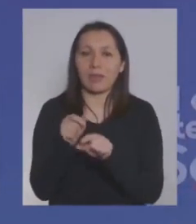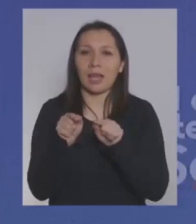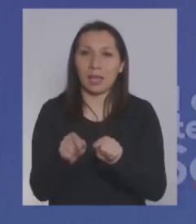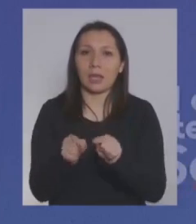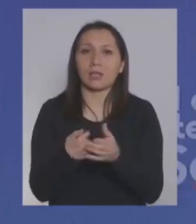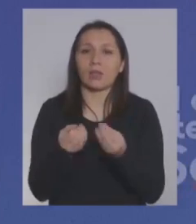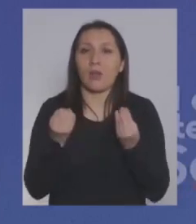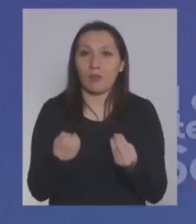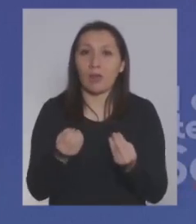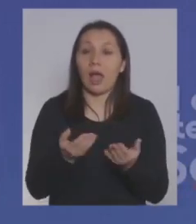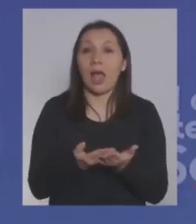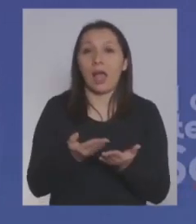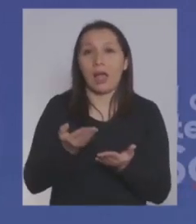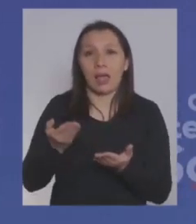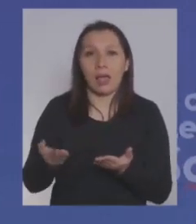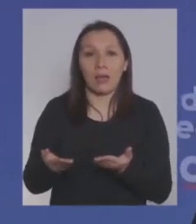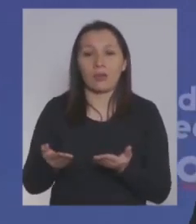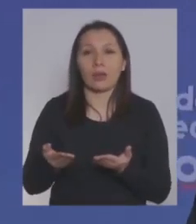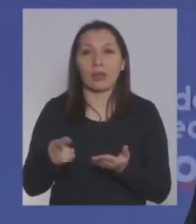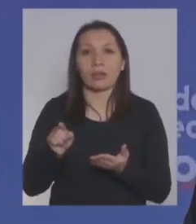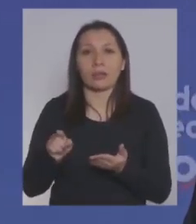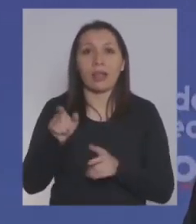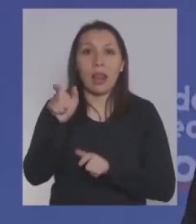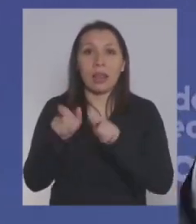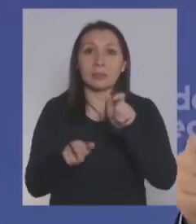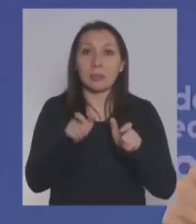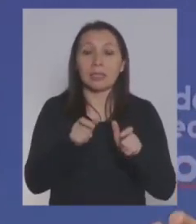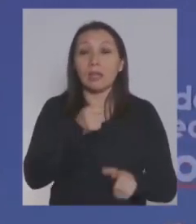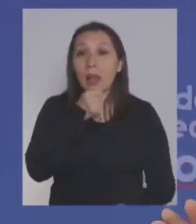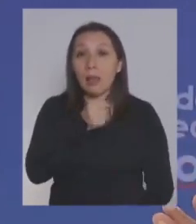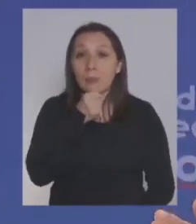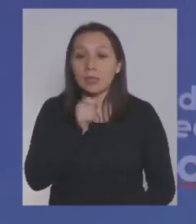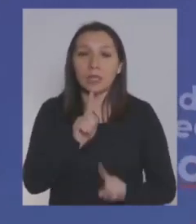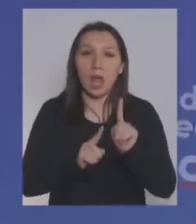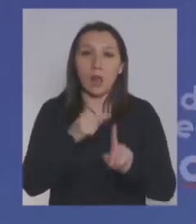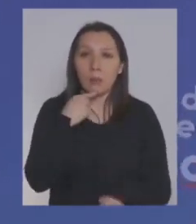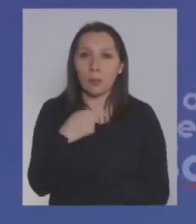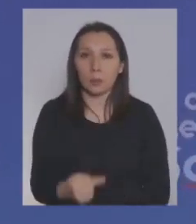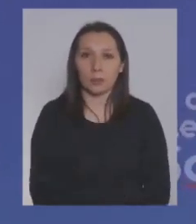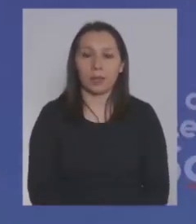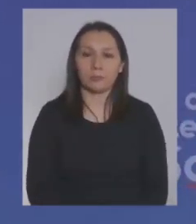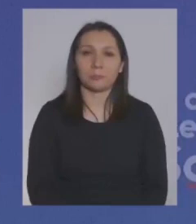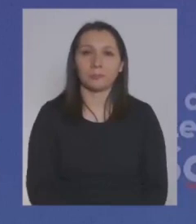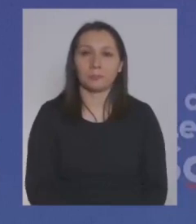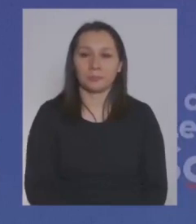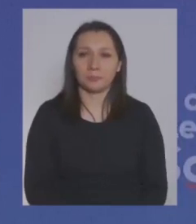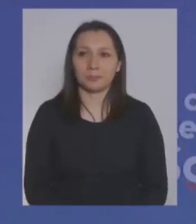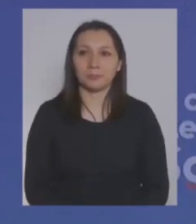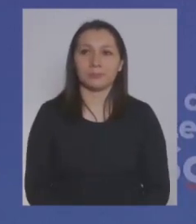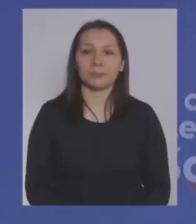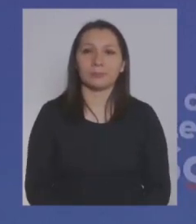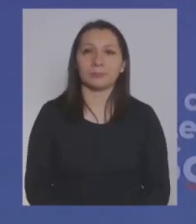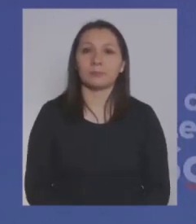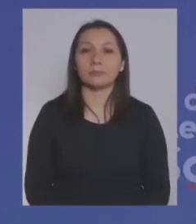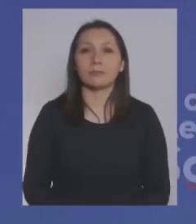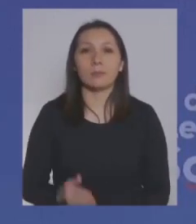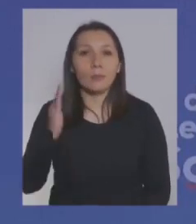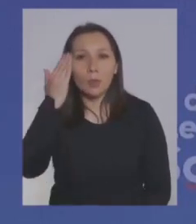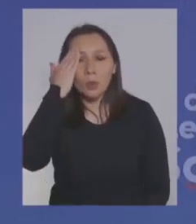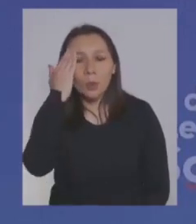y por supuesto que ahora le damos el pase a las personas de la prensa que tienen algunas consultas. Hola,